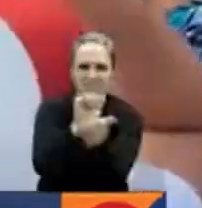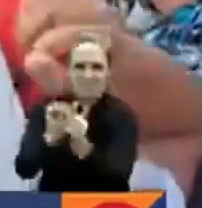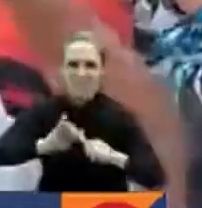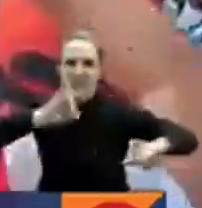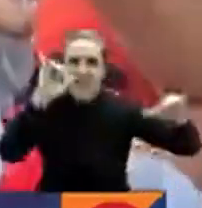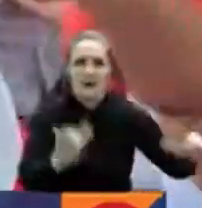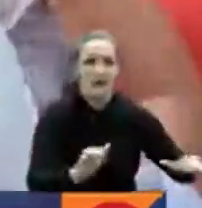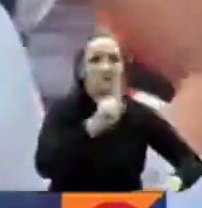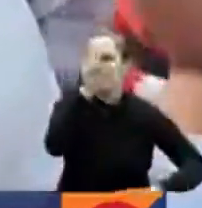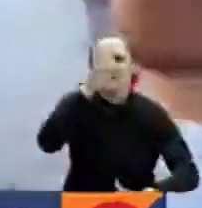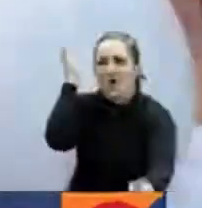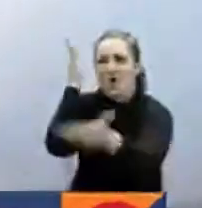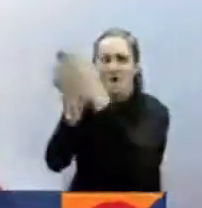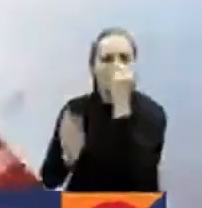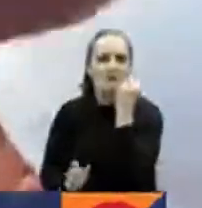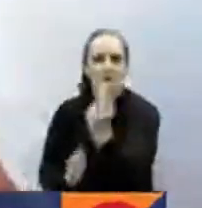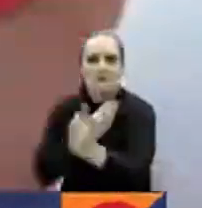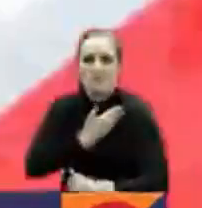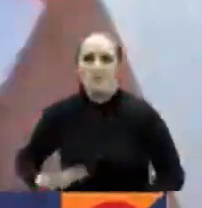Boluarte en la presidencia.